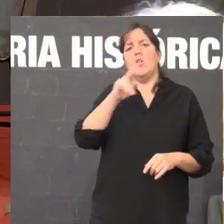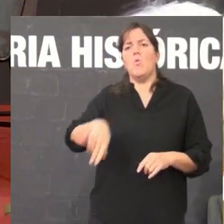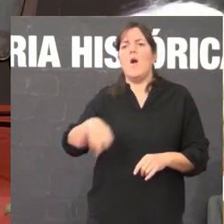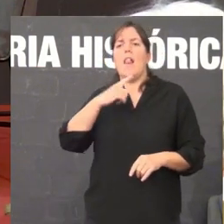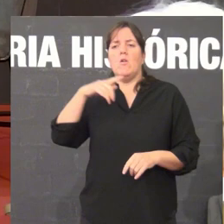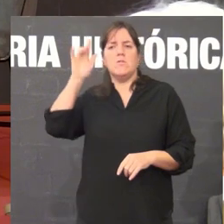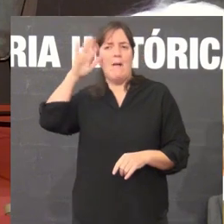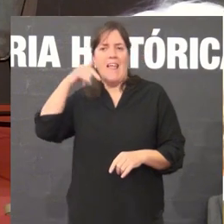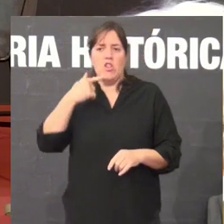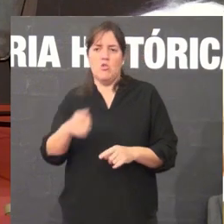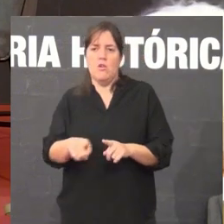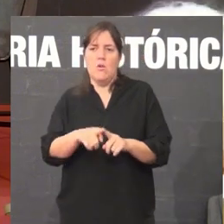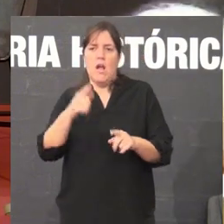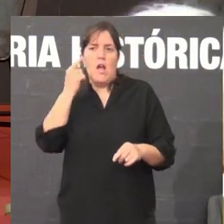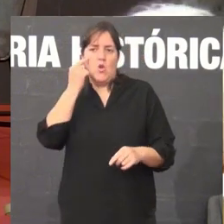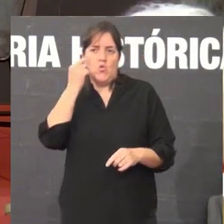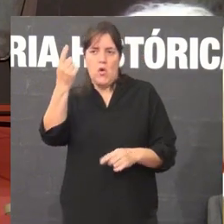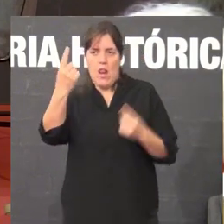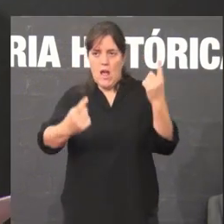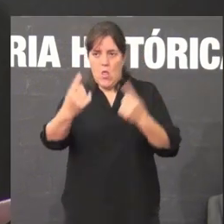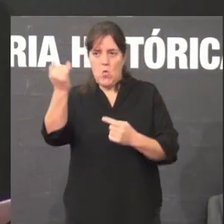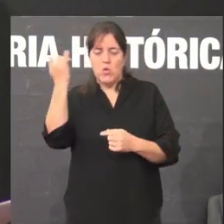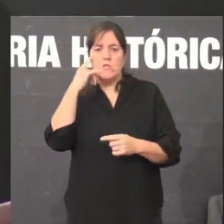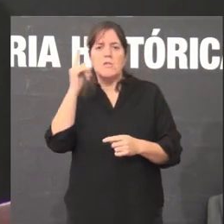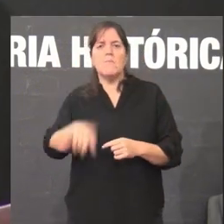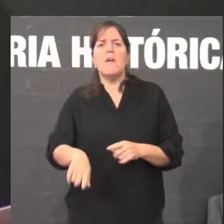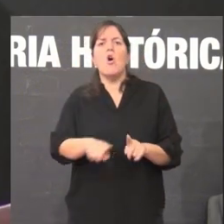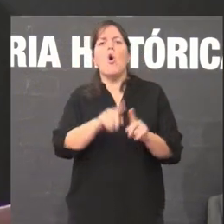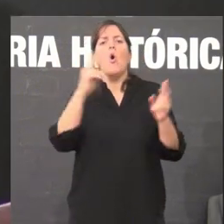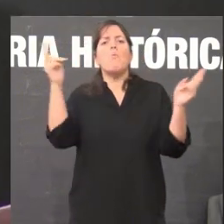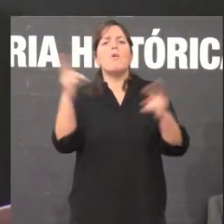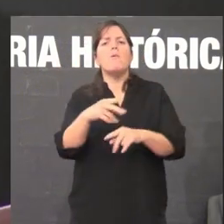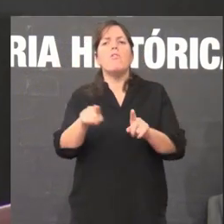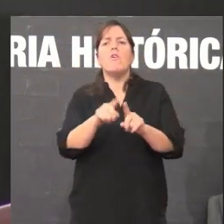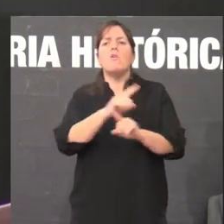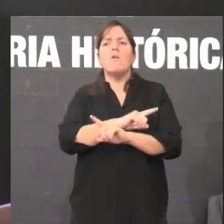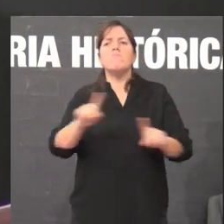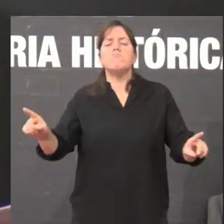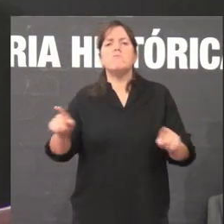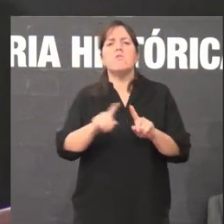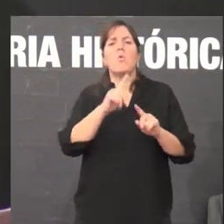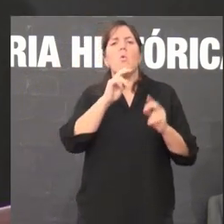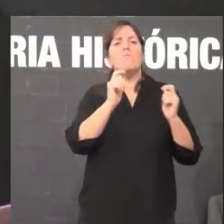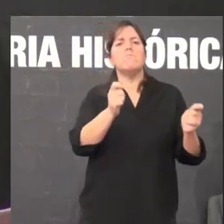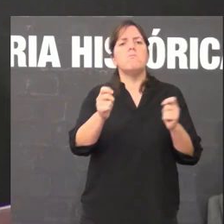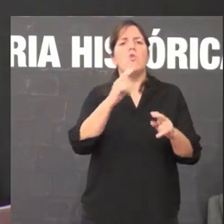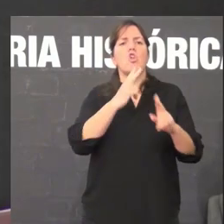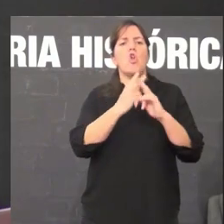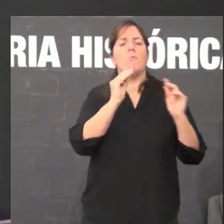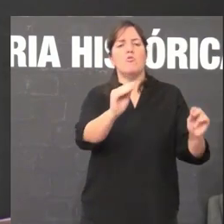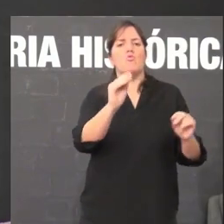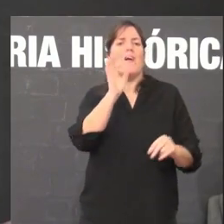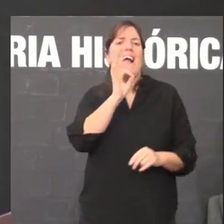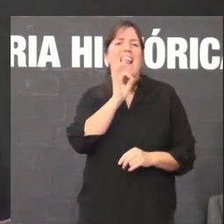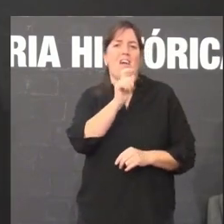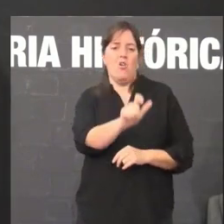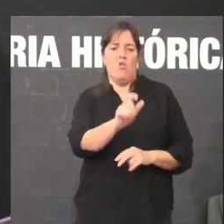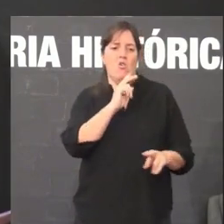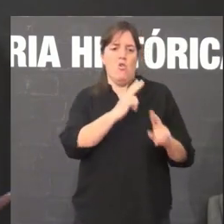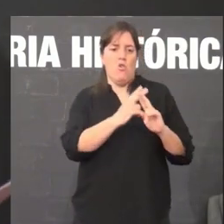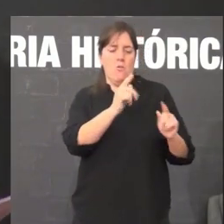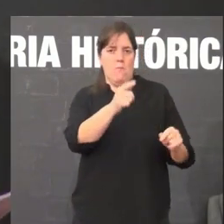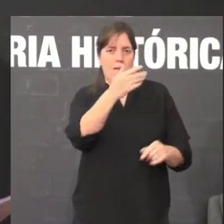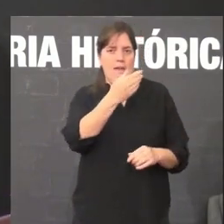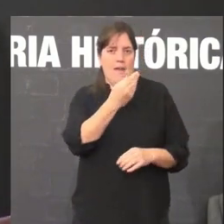non sona a día de hoxe, ou incluso a proibición de poñer nomes en galego aos nenos, porque poñer nomes en galego era pecado.